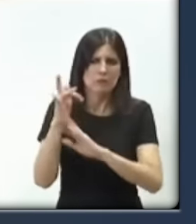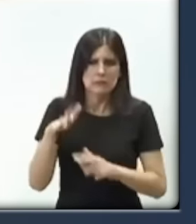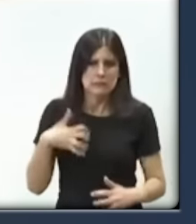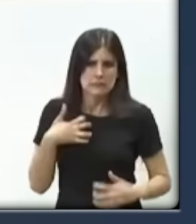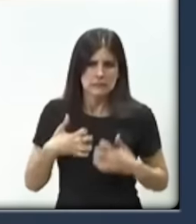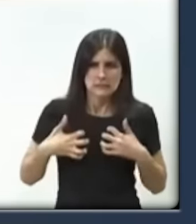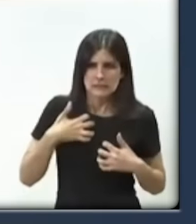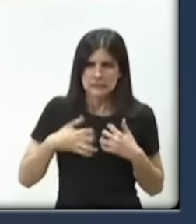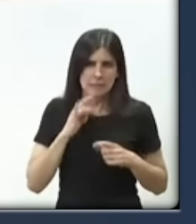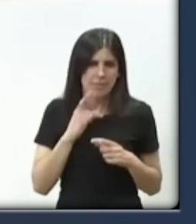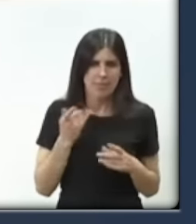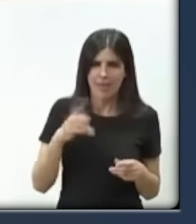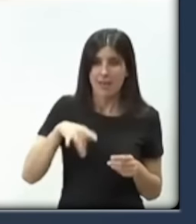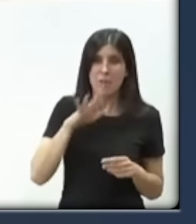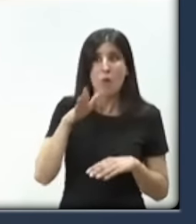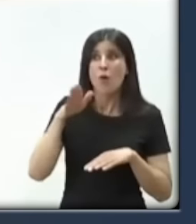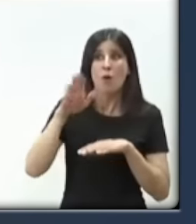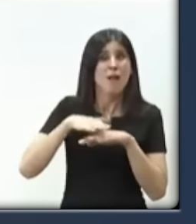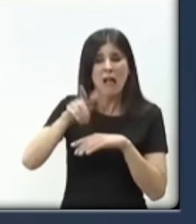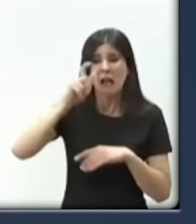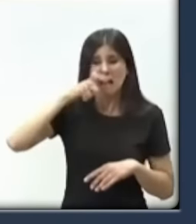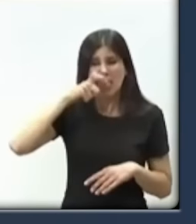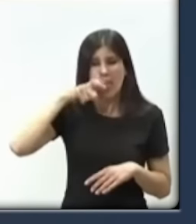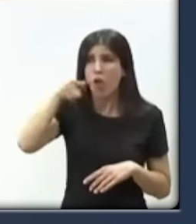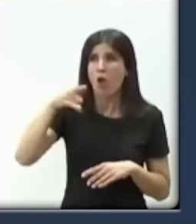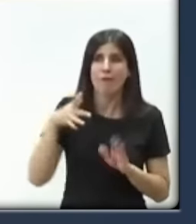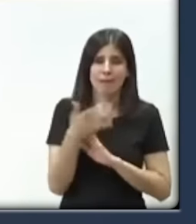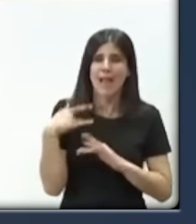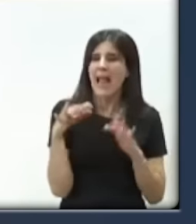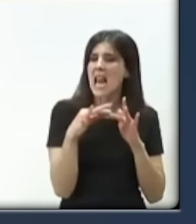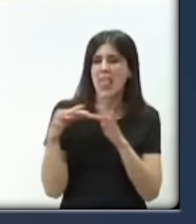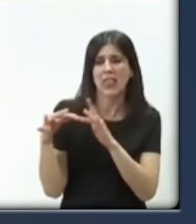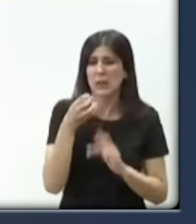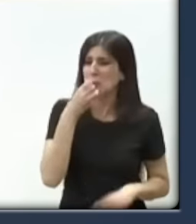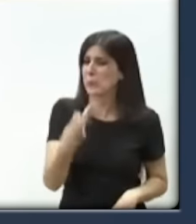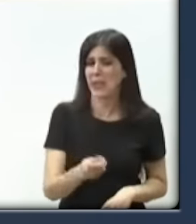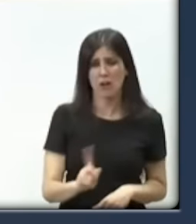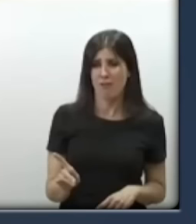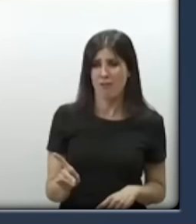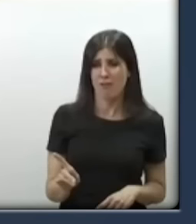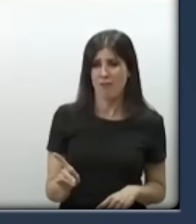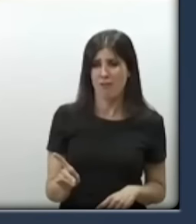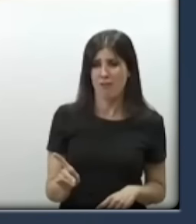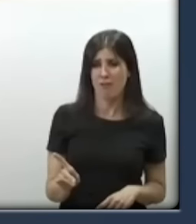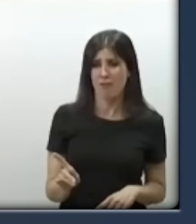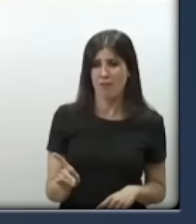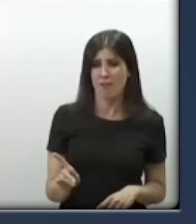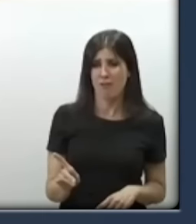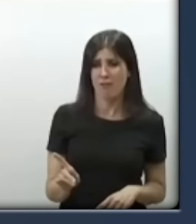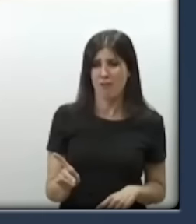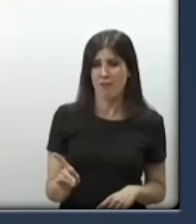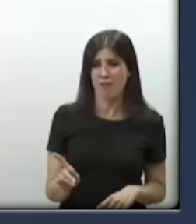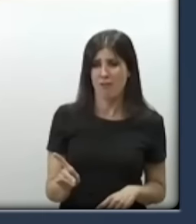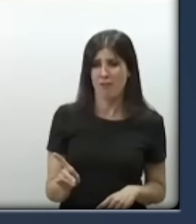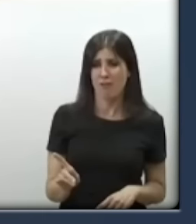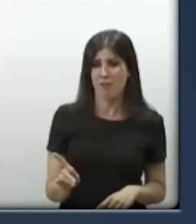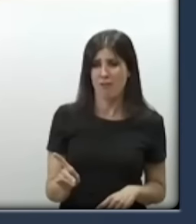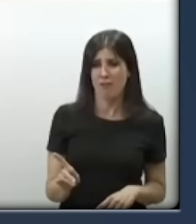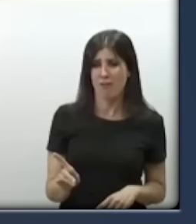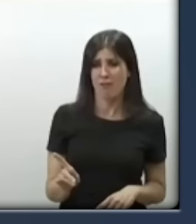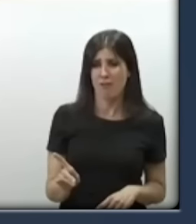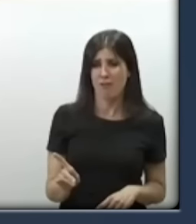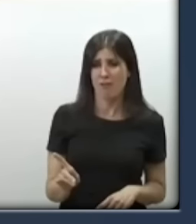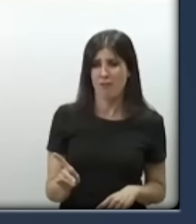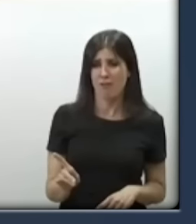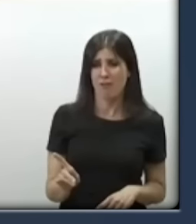liderazgo que tiene el señor Feijóo para ser capaz de orientar a los diferentes territorios. Esta mujer empieza a soltar lo que tiene preparado de casa,